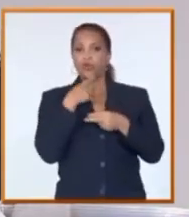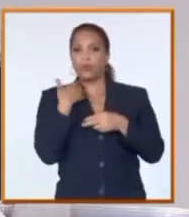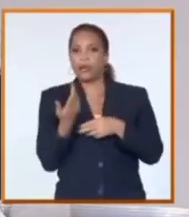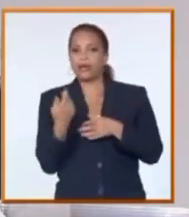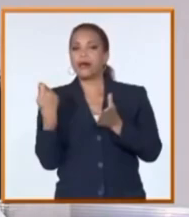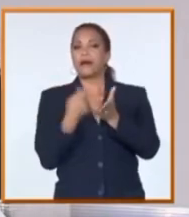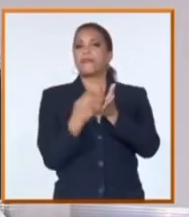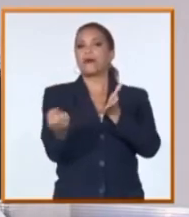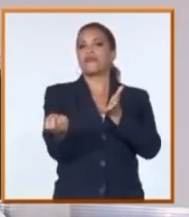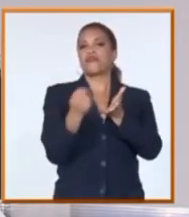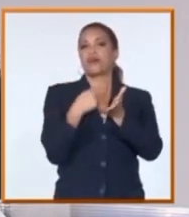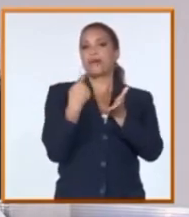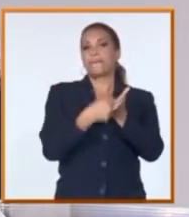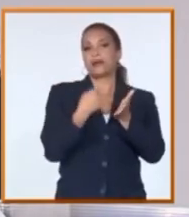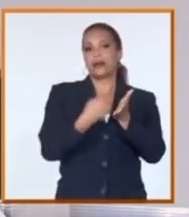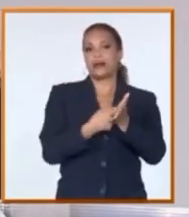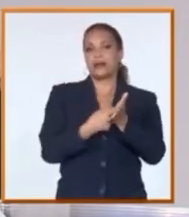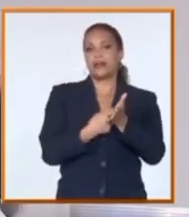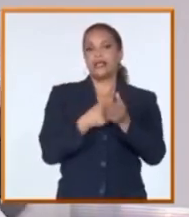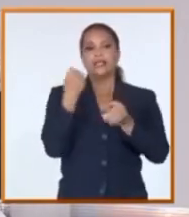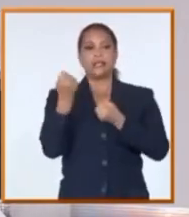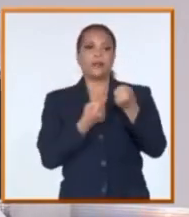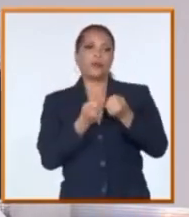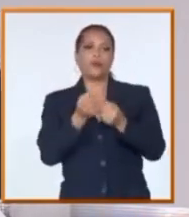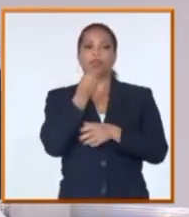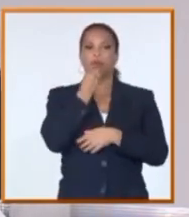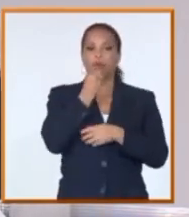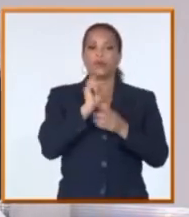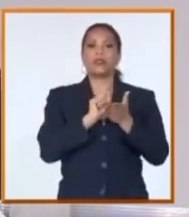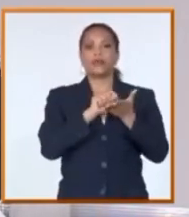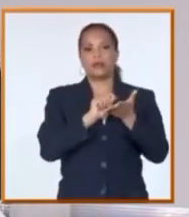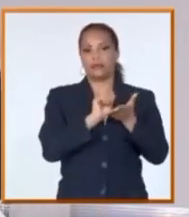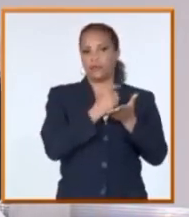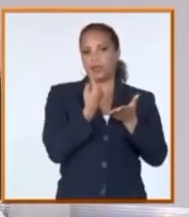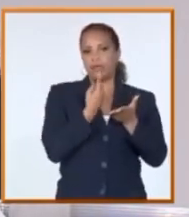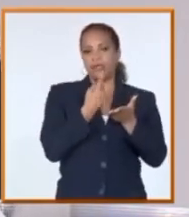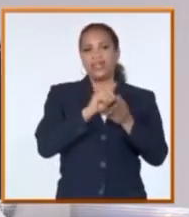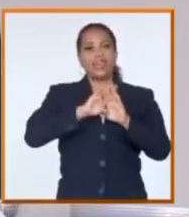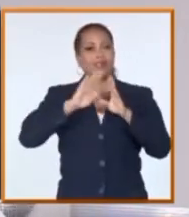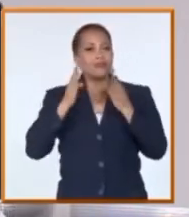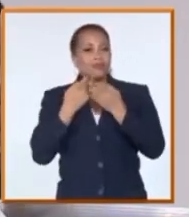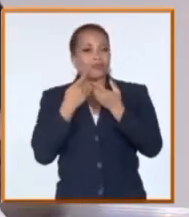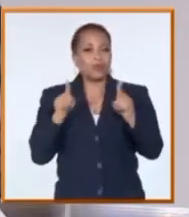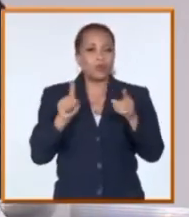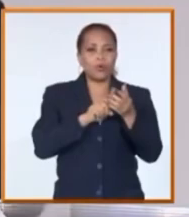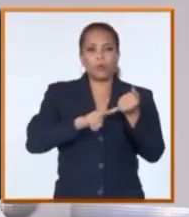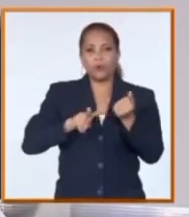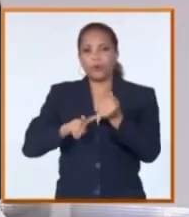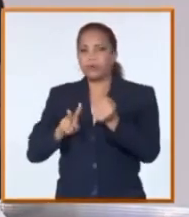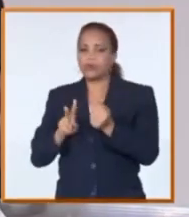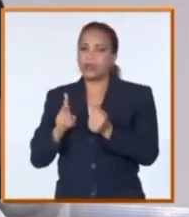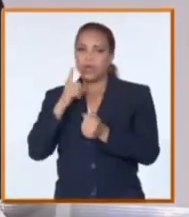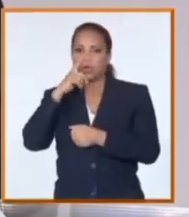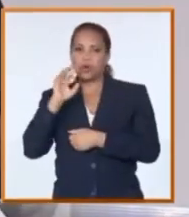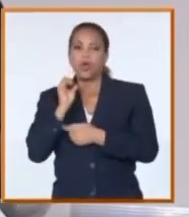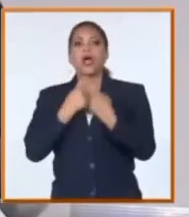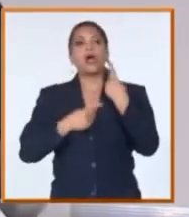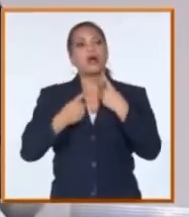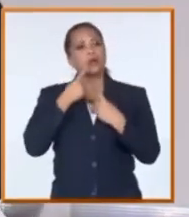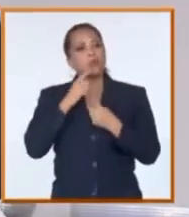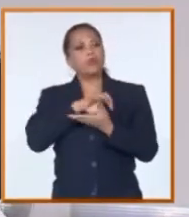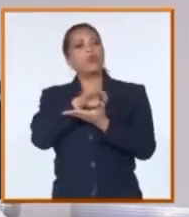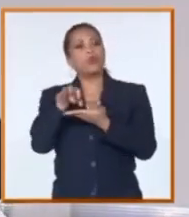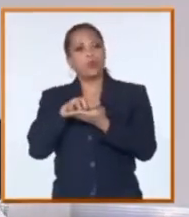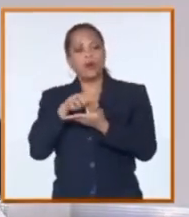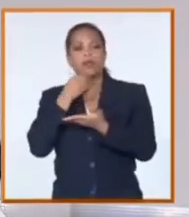hacer estos pagos. Esto no quiere decir que sea una camisa de fuerza en todos los territorios, para nada. Hemos dicho que en aquellos lugares donde esto sea necesario, pues